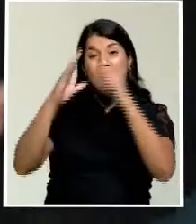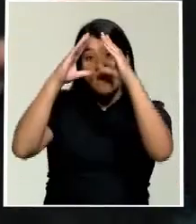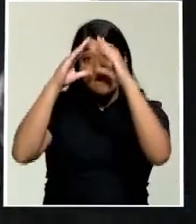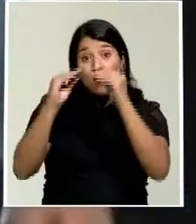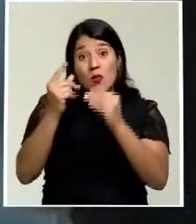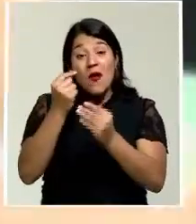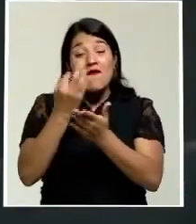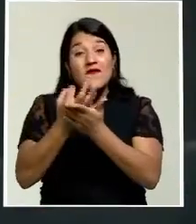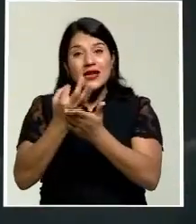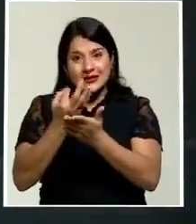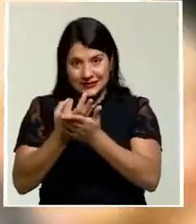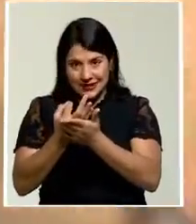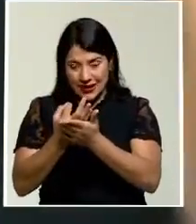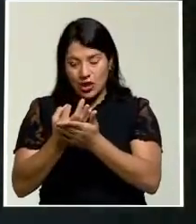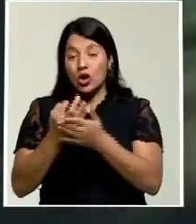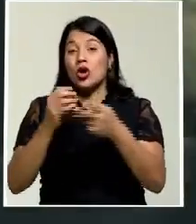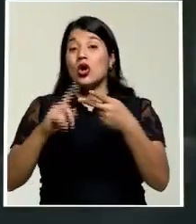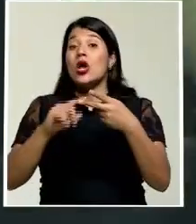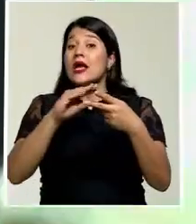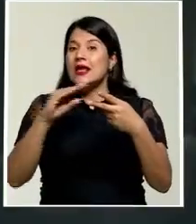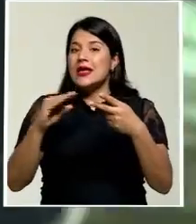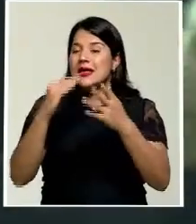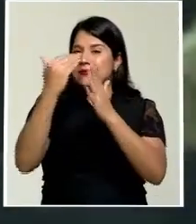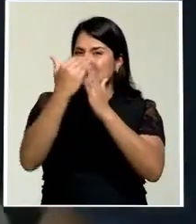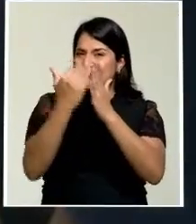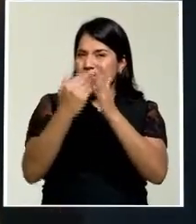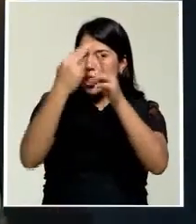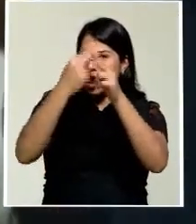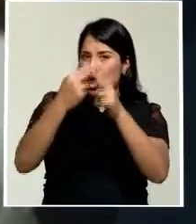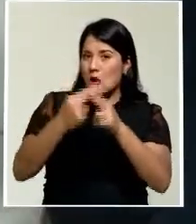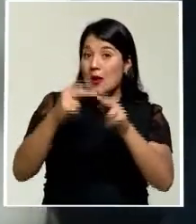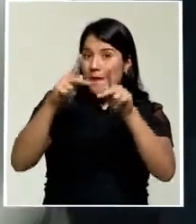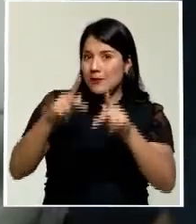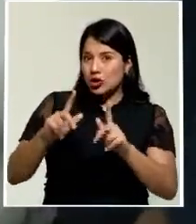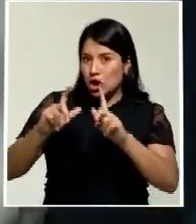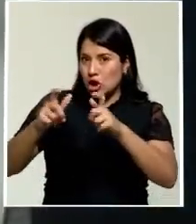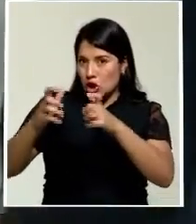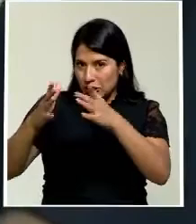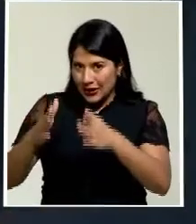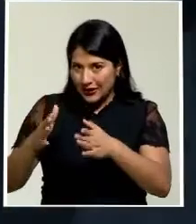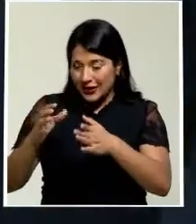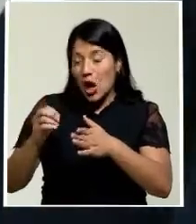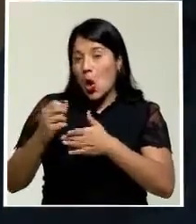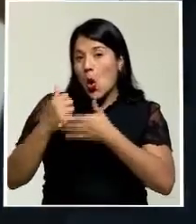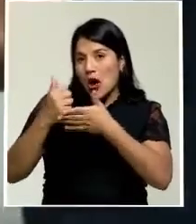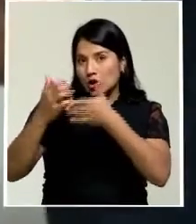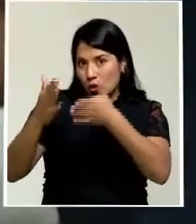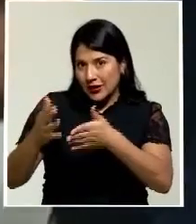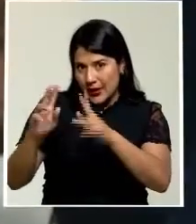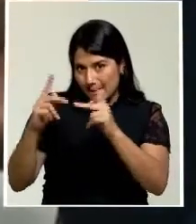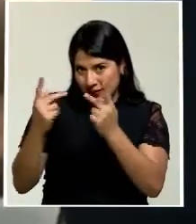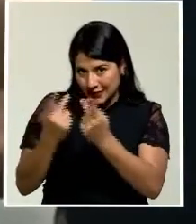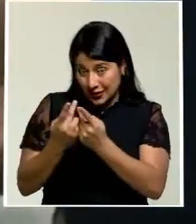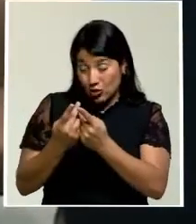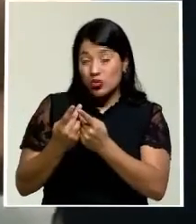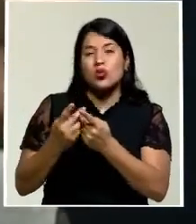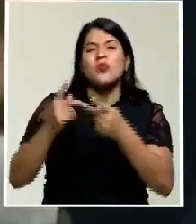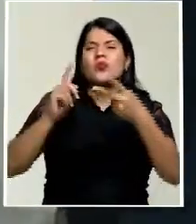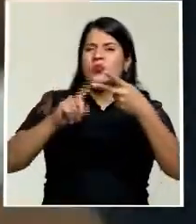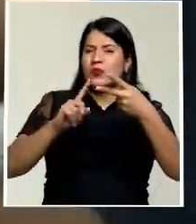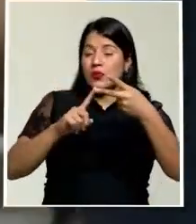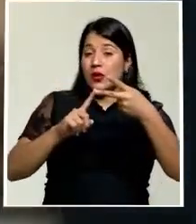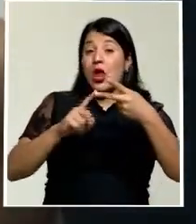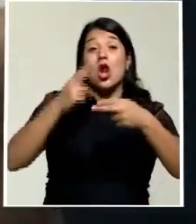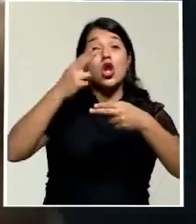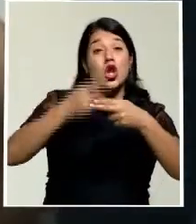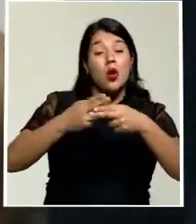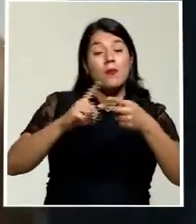auditados, incluyendo la lista de sus contribuyentes. En el caso de la lista de los contribuyentes, se debe incluir el nombre, número de cédula y monto